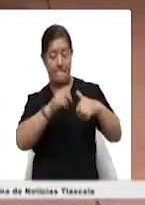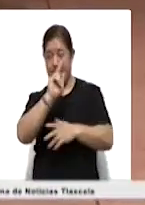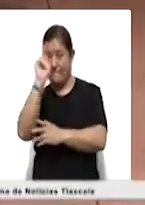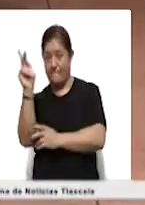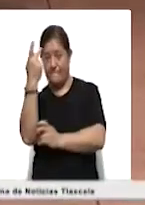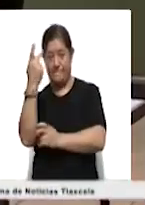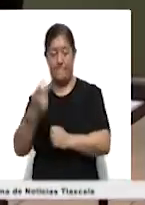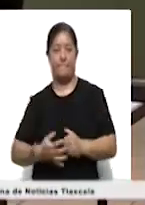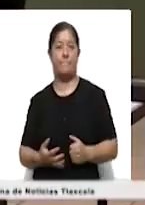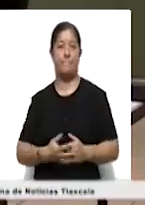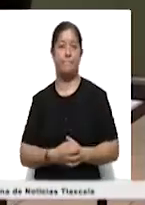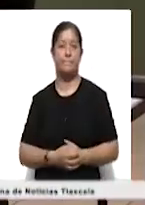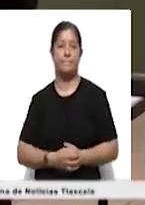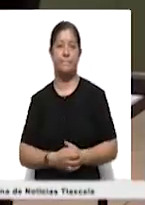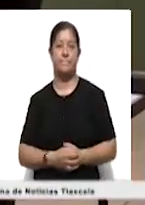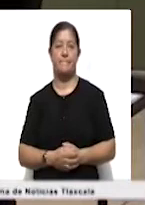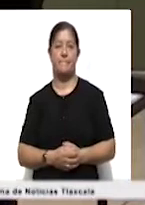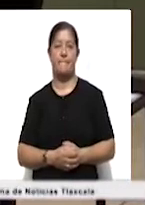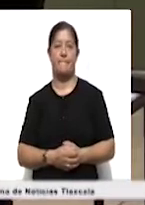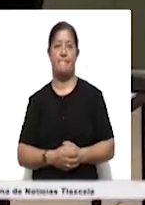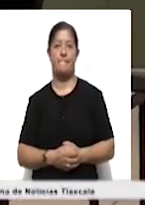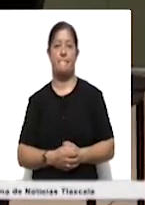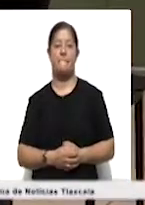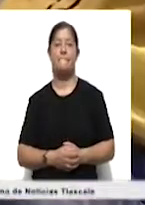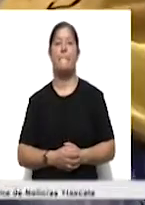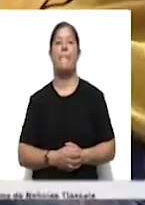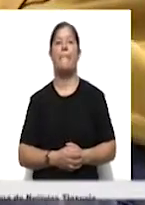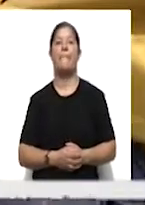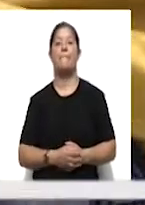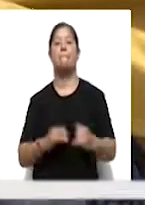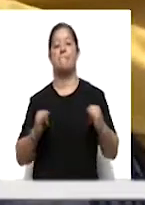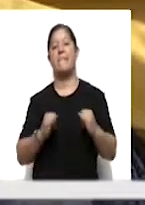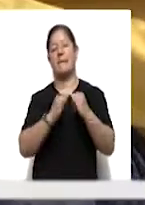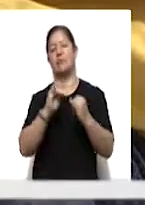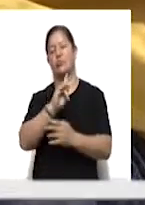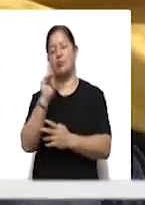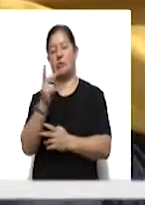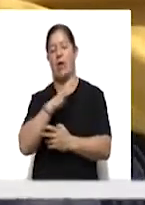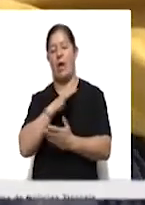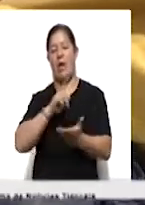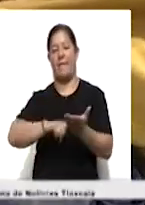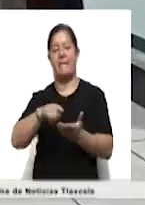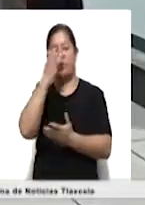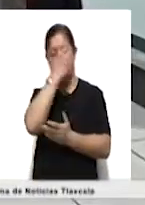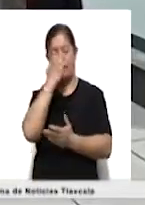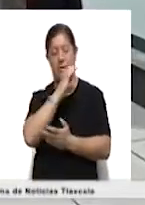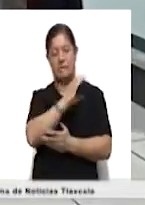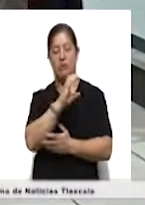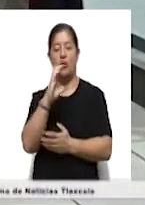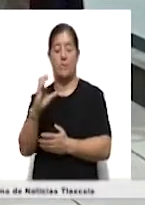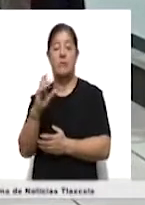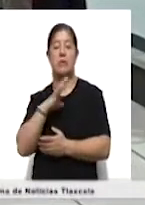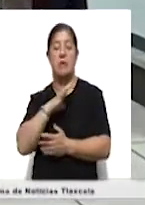Interdisciplinaria de Ingeniería Campus Tlaxcala del Instituto Politécnico Nacional. En el Centro de Convenciones de la Ciudad Capital,